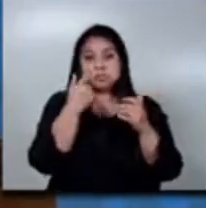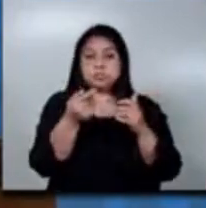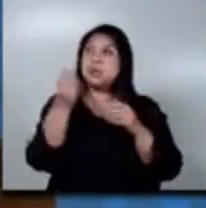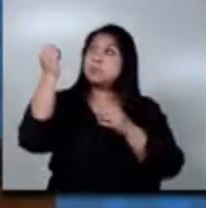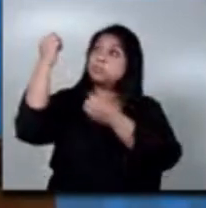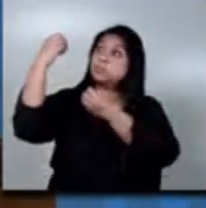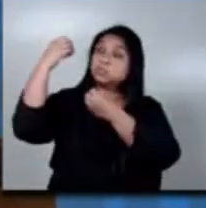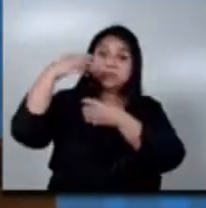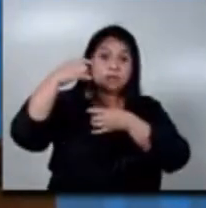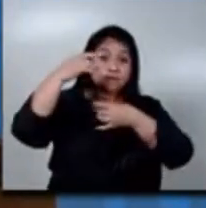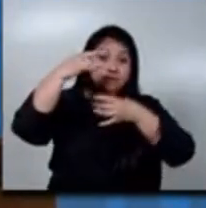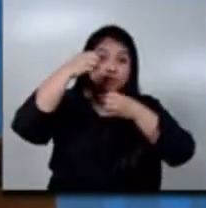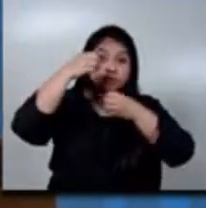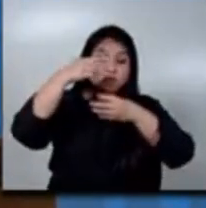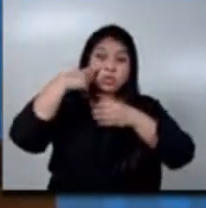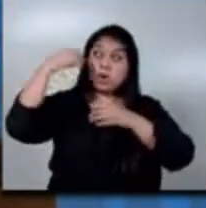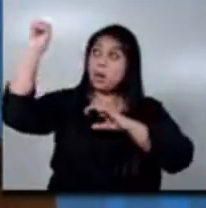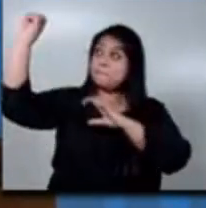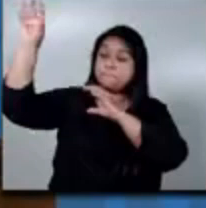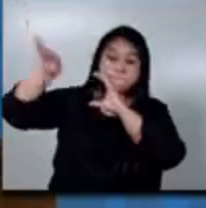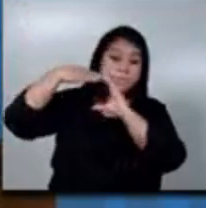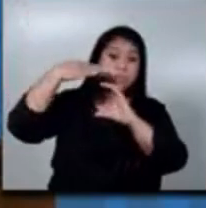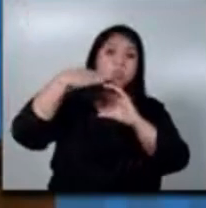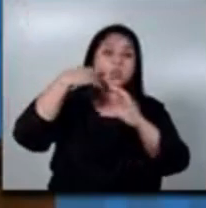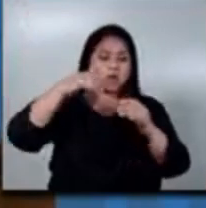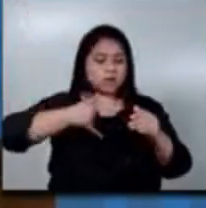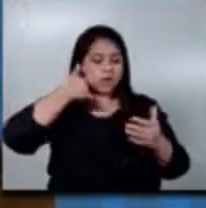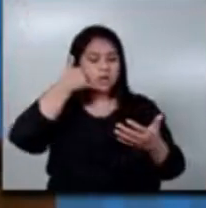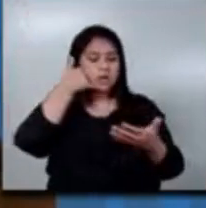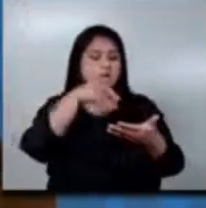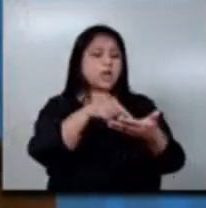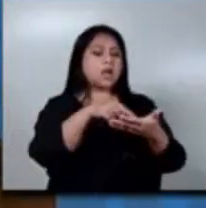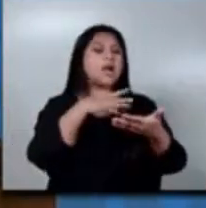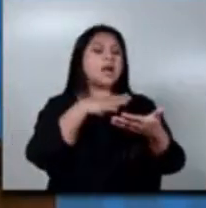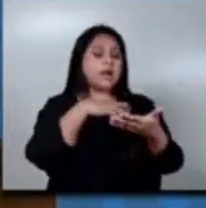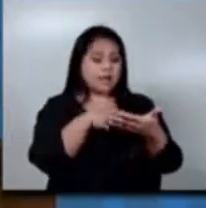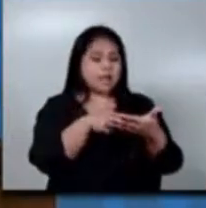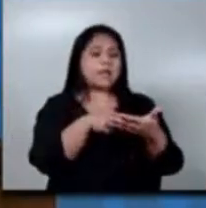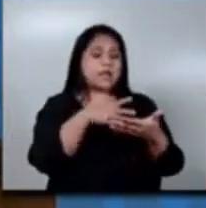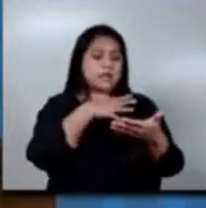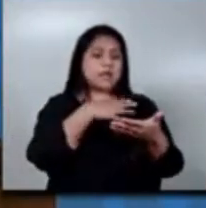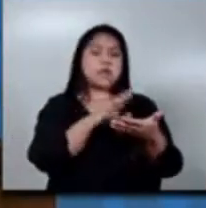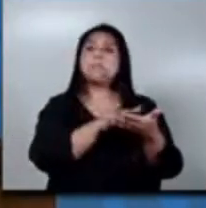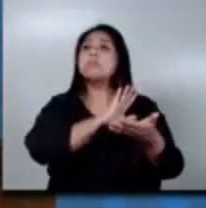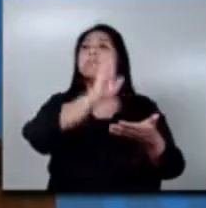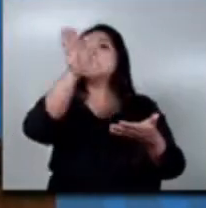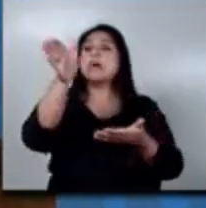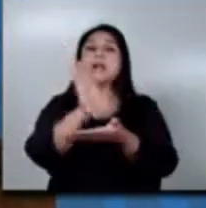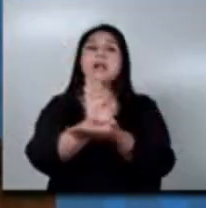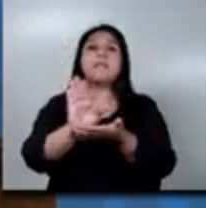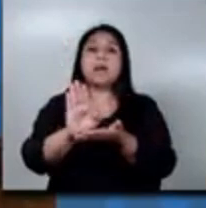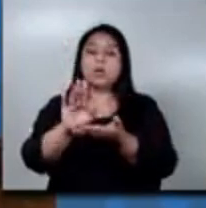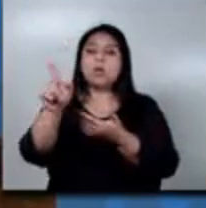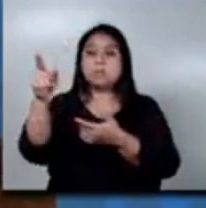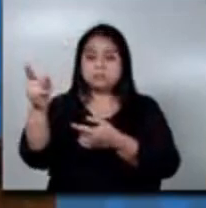información, le envía un mensaje de texto al agricultor a su teléfono y le va a indicar que puede aproximarse a una